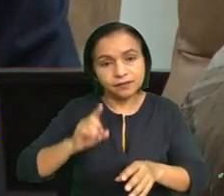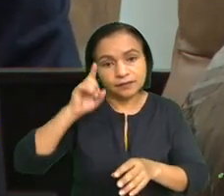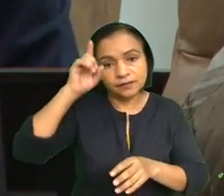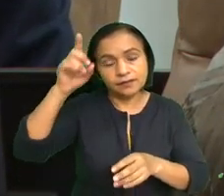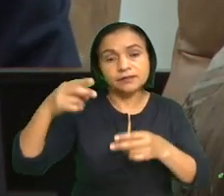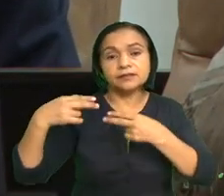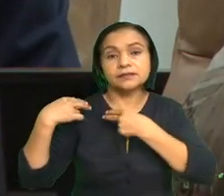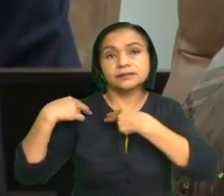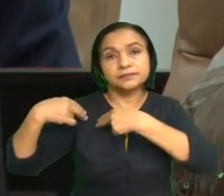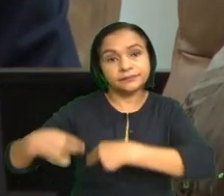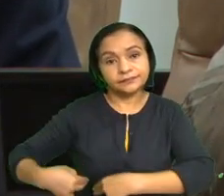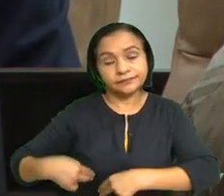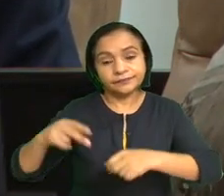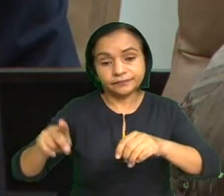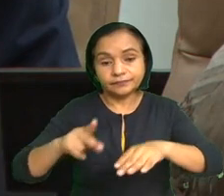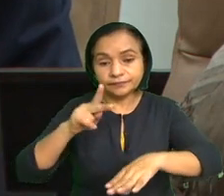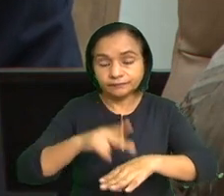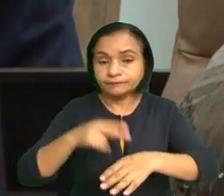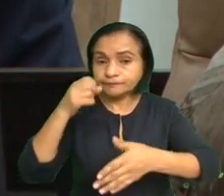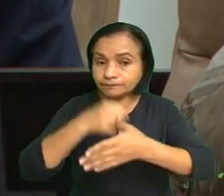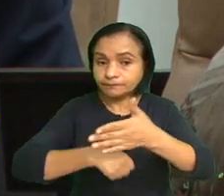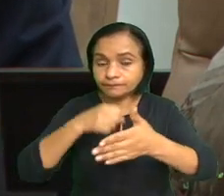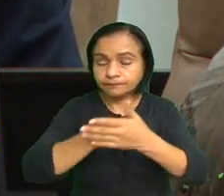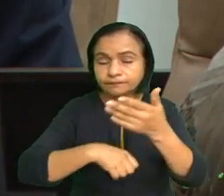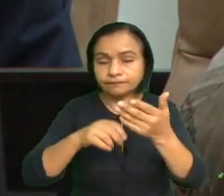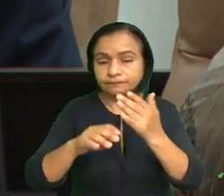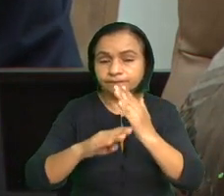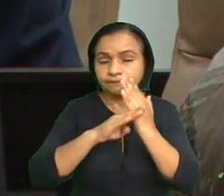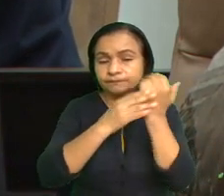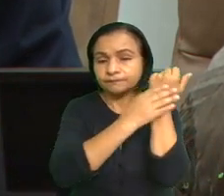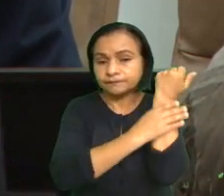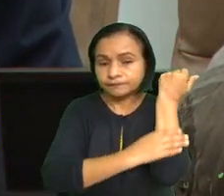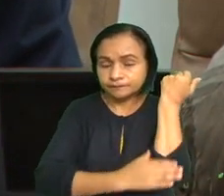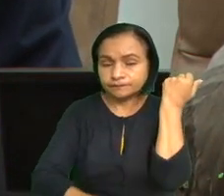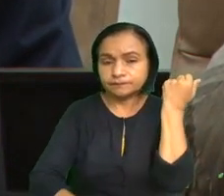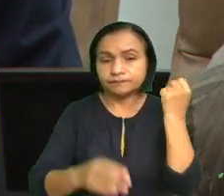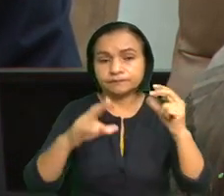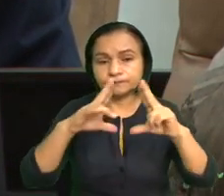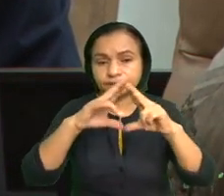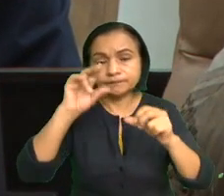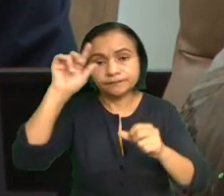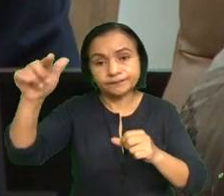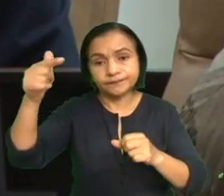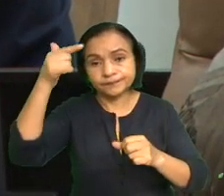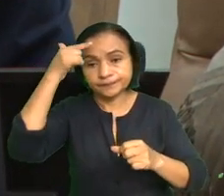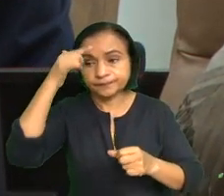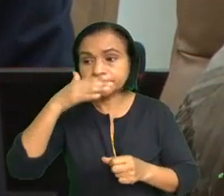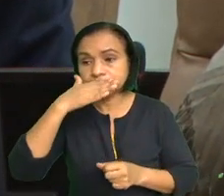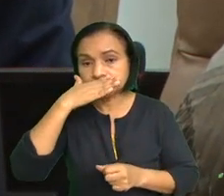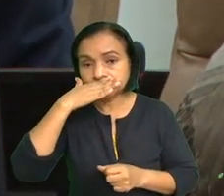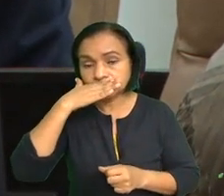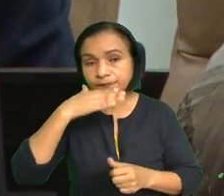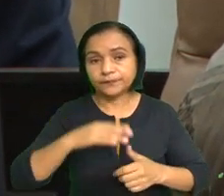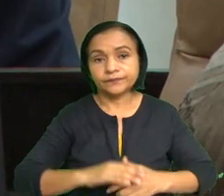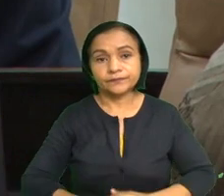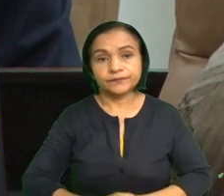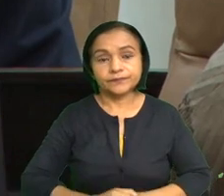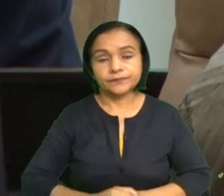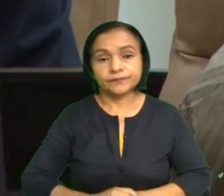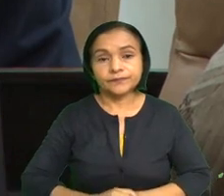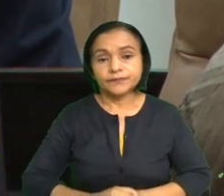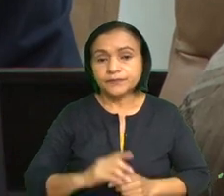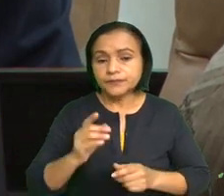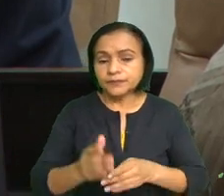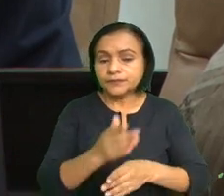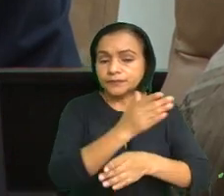y el Plan de Lucha contra la Pobreza del Gobierno de Reconciliación y Unidad Nacional. Por